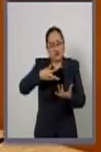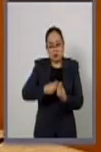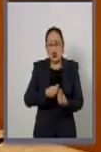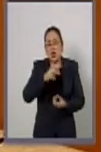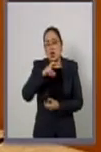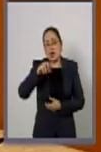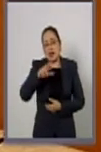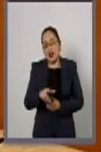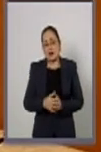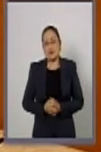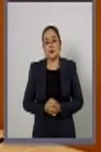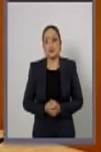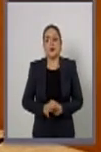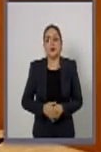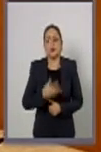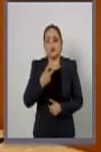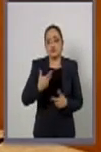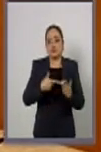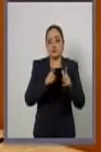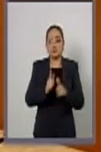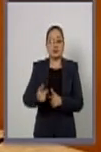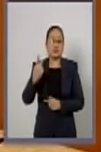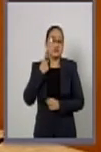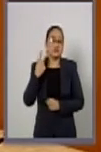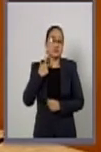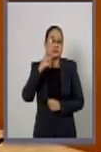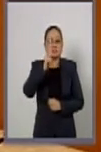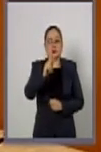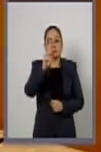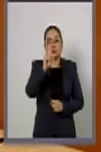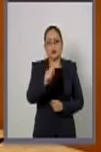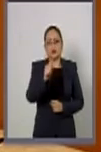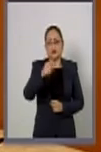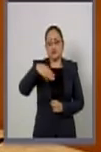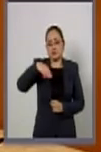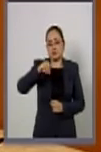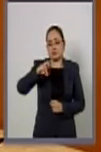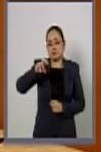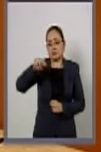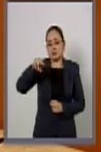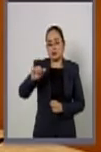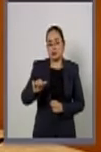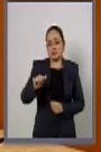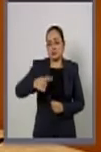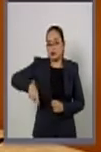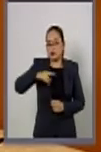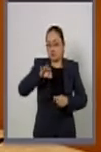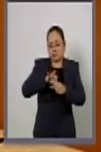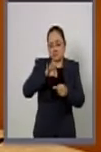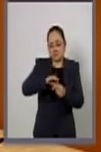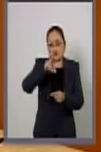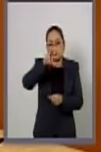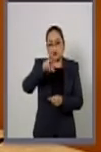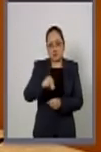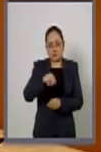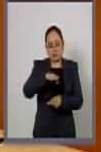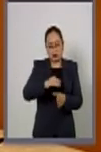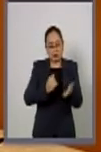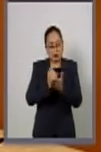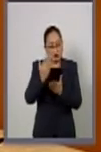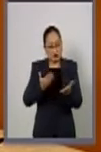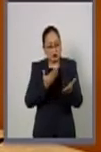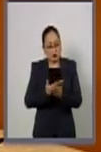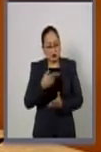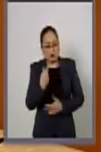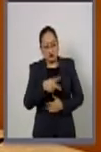lo anterior, el grupo parlamentario del Partido del Trabajo, Morena, votará en contra de dicho dictamen. México